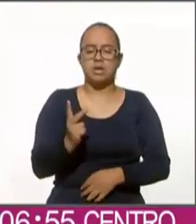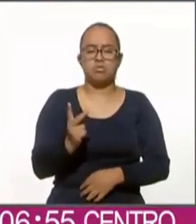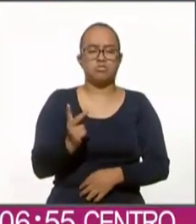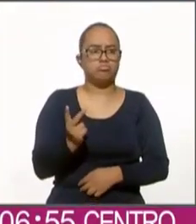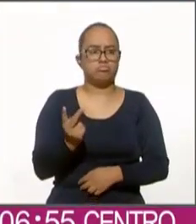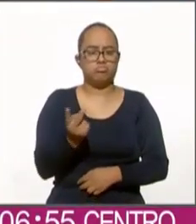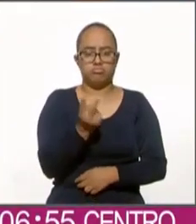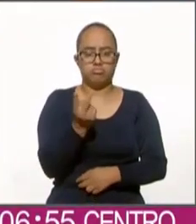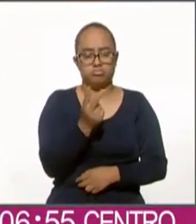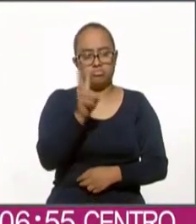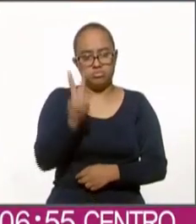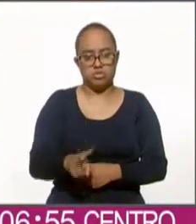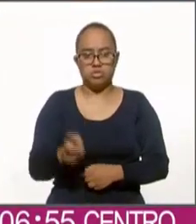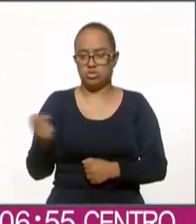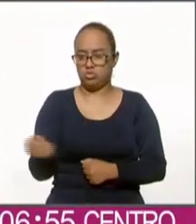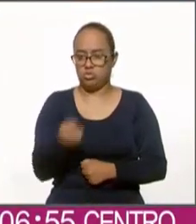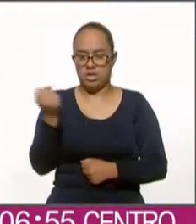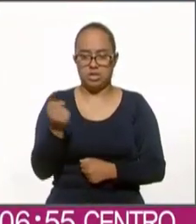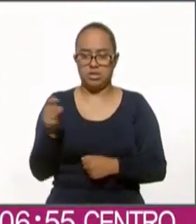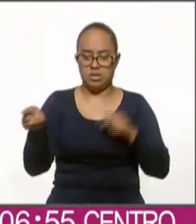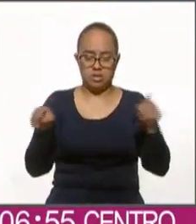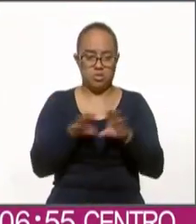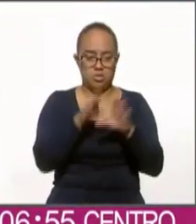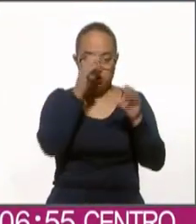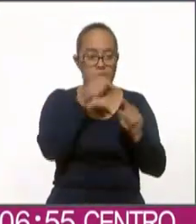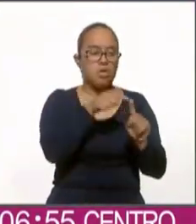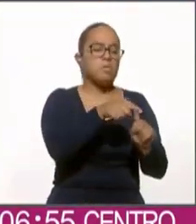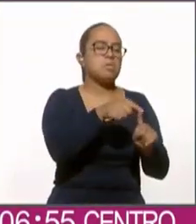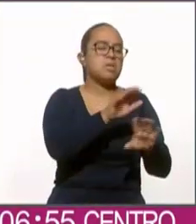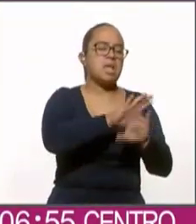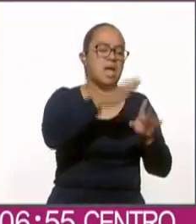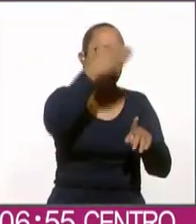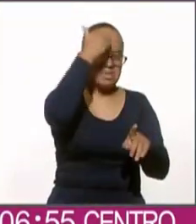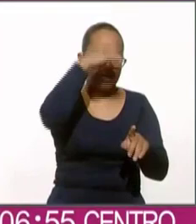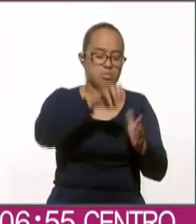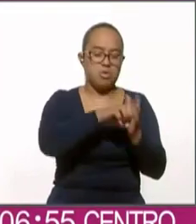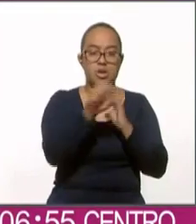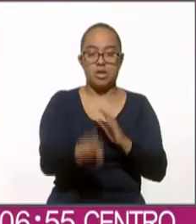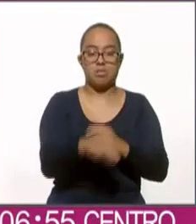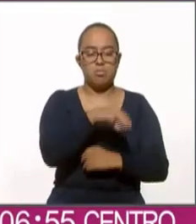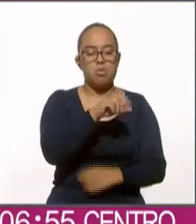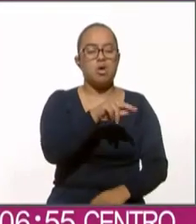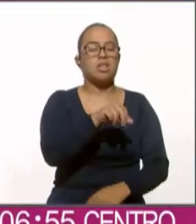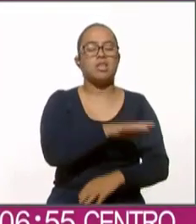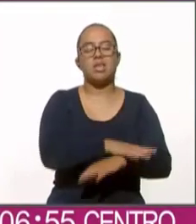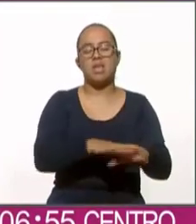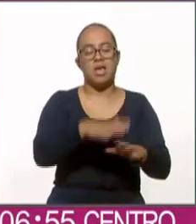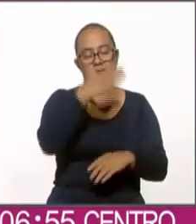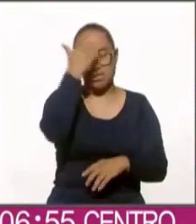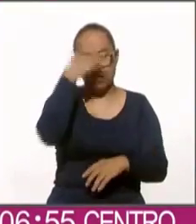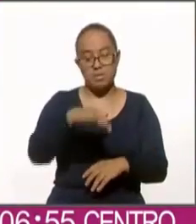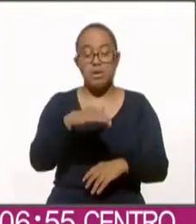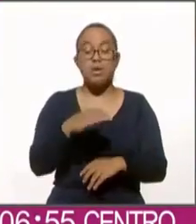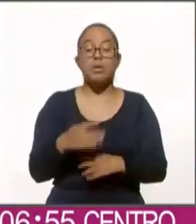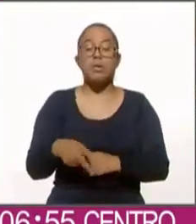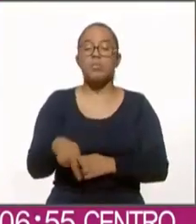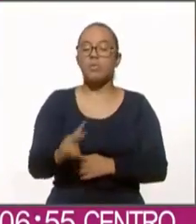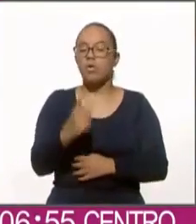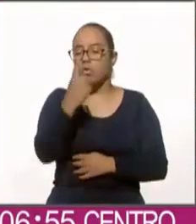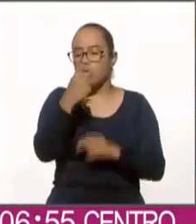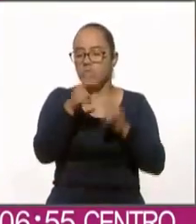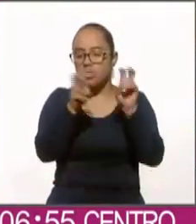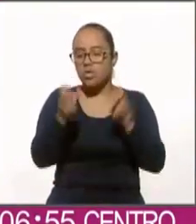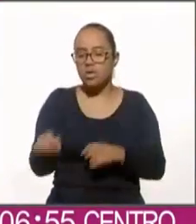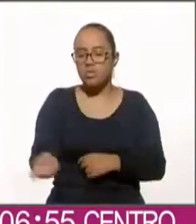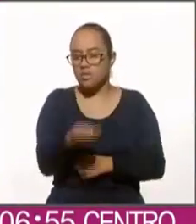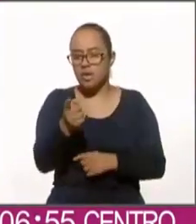muy muy afortunados uno más previsible que el otro que fue el ejercicio de Morena yo creo que el único tema cuestionable